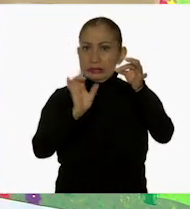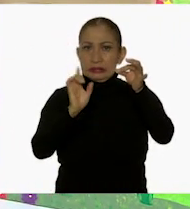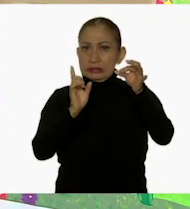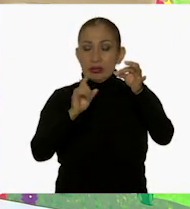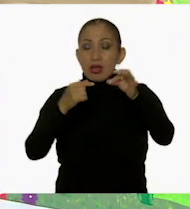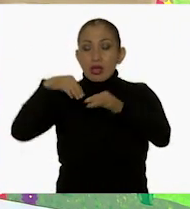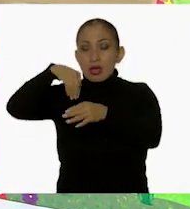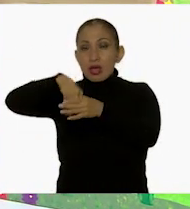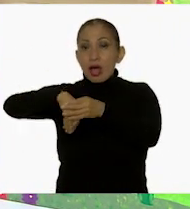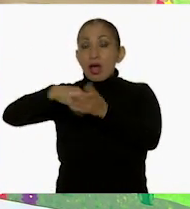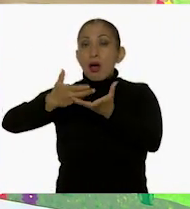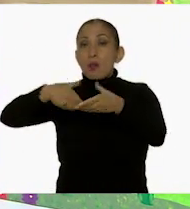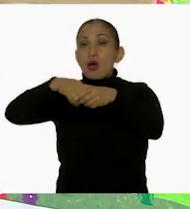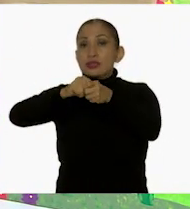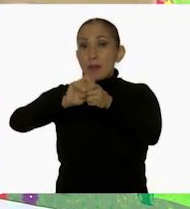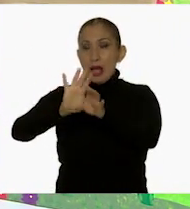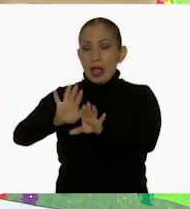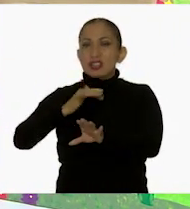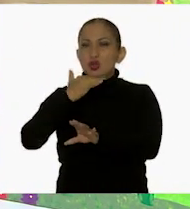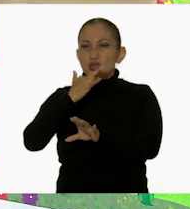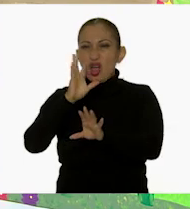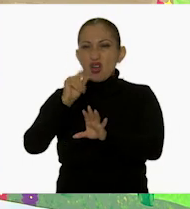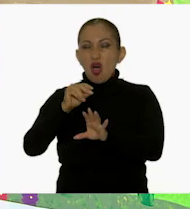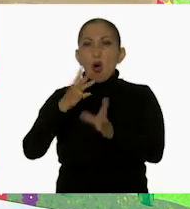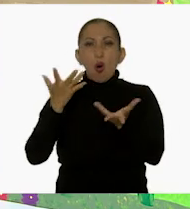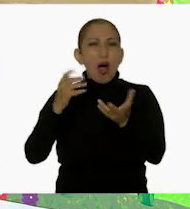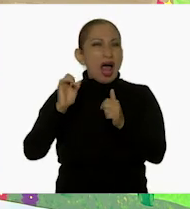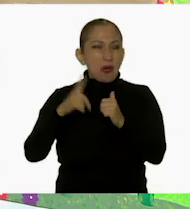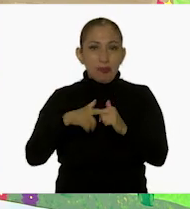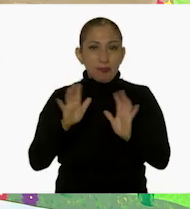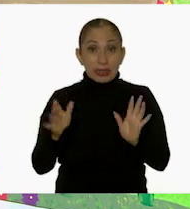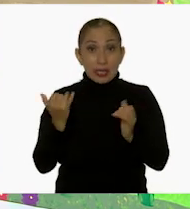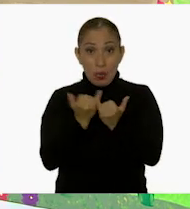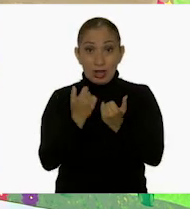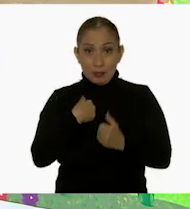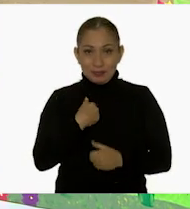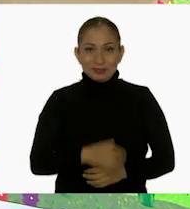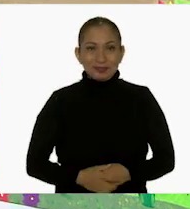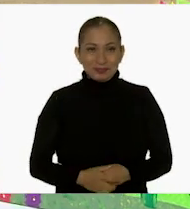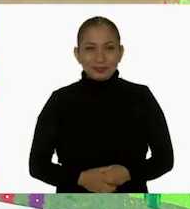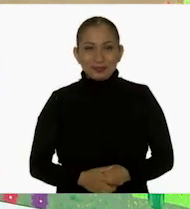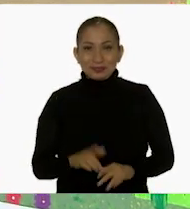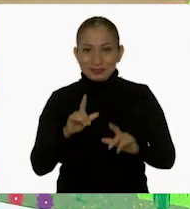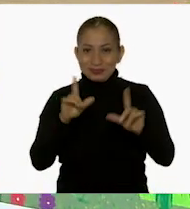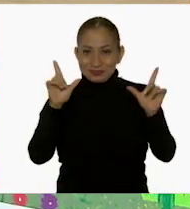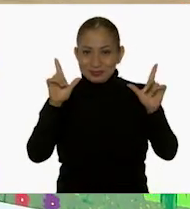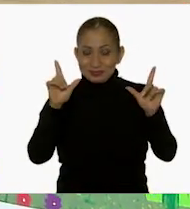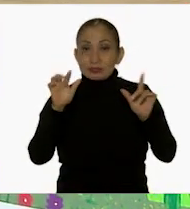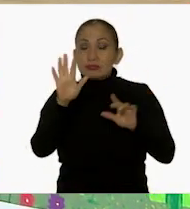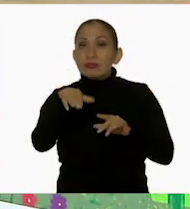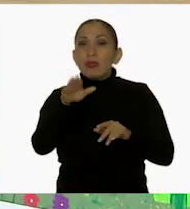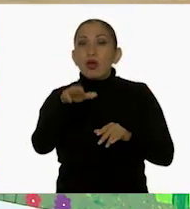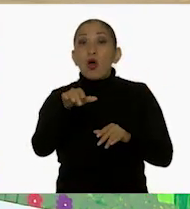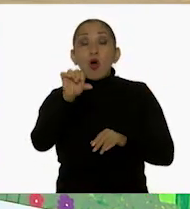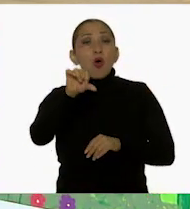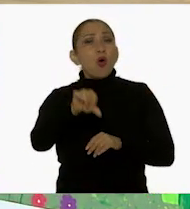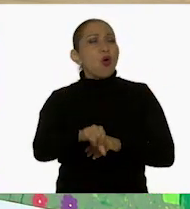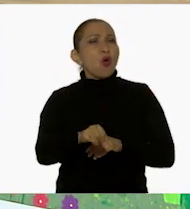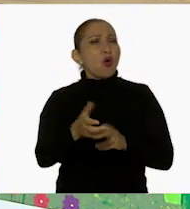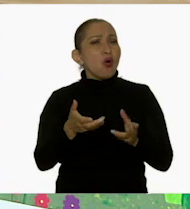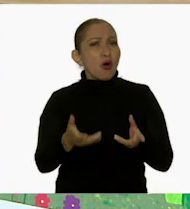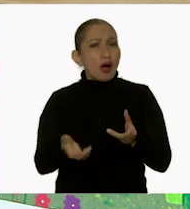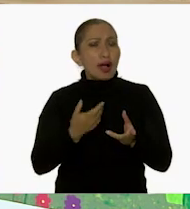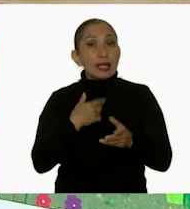y guárdalo en una bolsita para que no se te ensucie ni se te contamine, así como lo estoy haciendo yo. ¡Listo! Oigan, el día de hoy